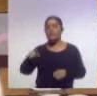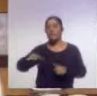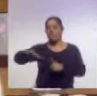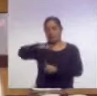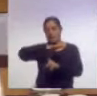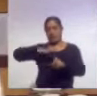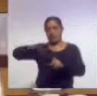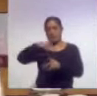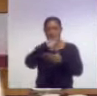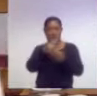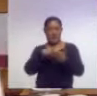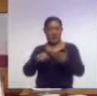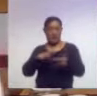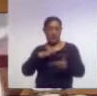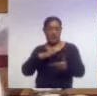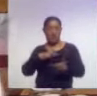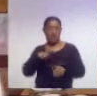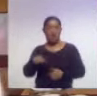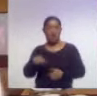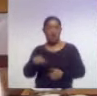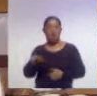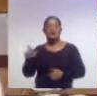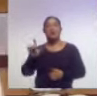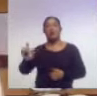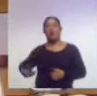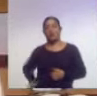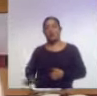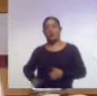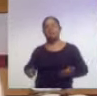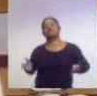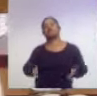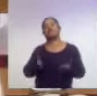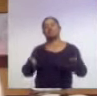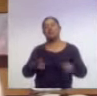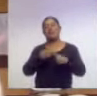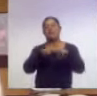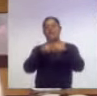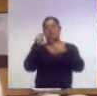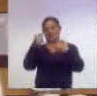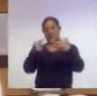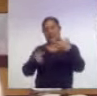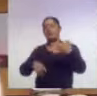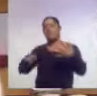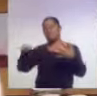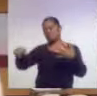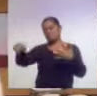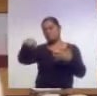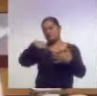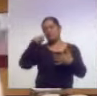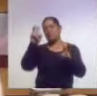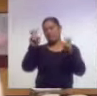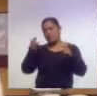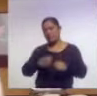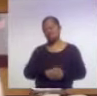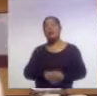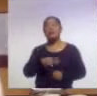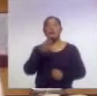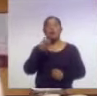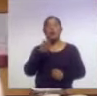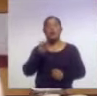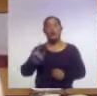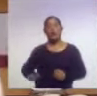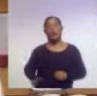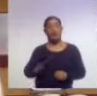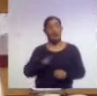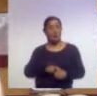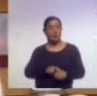programas que implementen los gobiernos en sus diferentes ámbitos. Por esta razón, el Gobierno del Estado de